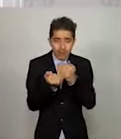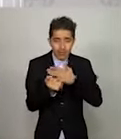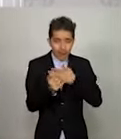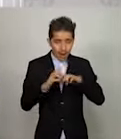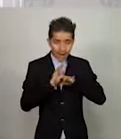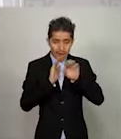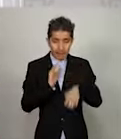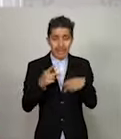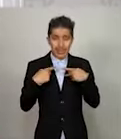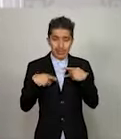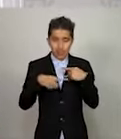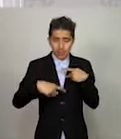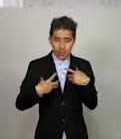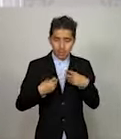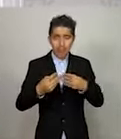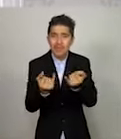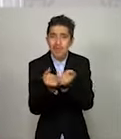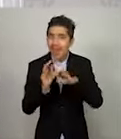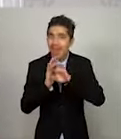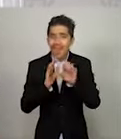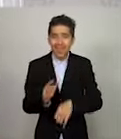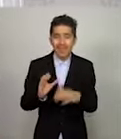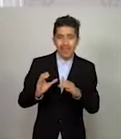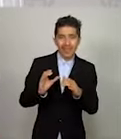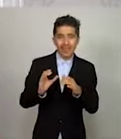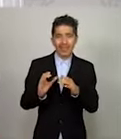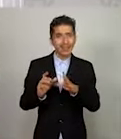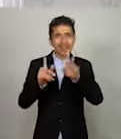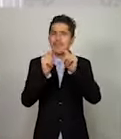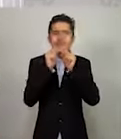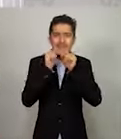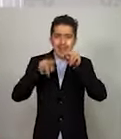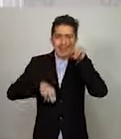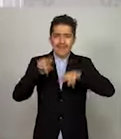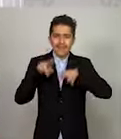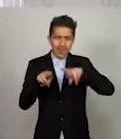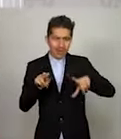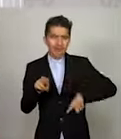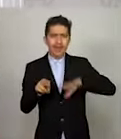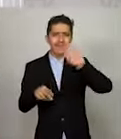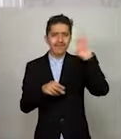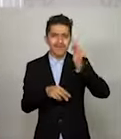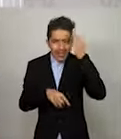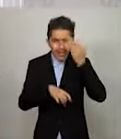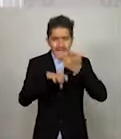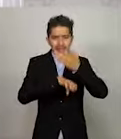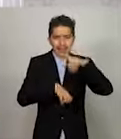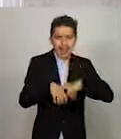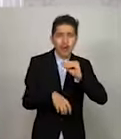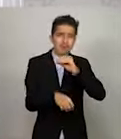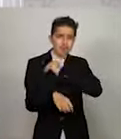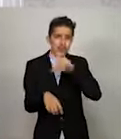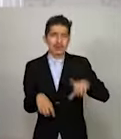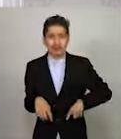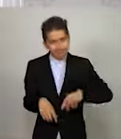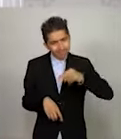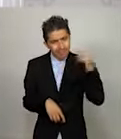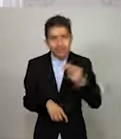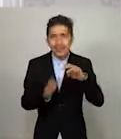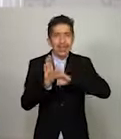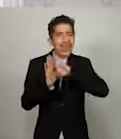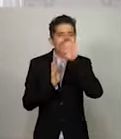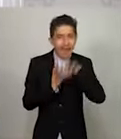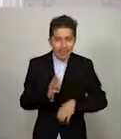que los funcionarios públicos de cualquier nivel de gobierno que sean, federal, estatal o municipal,